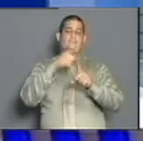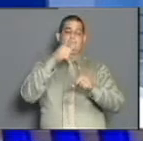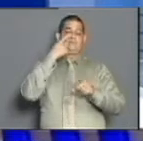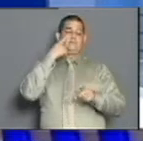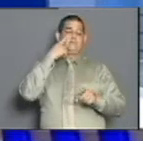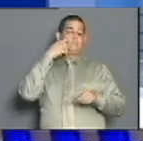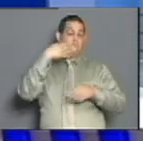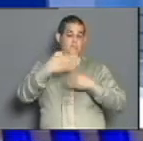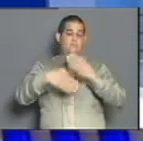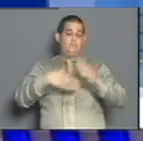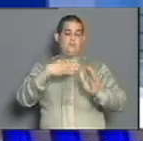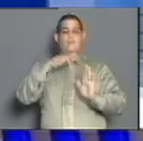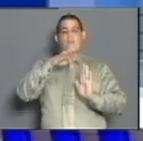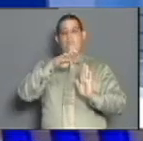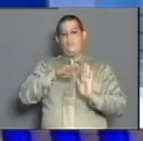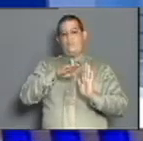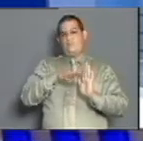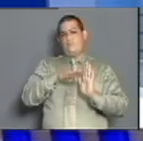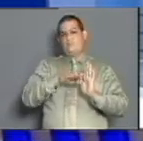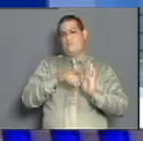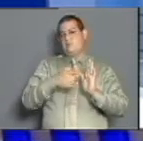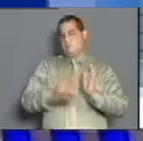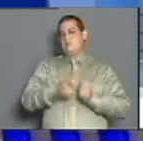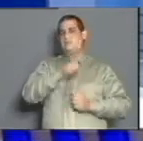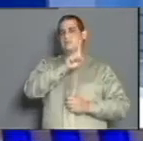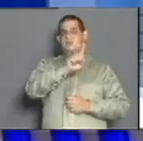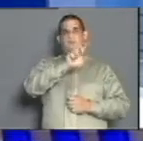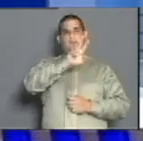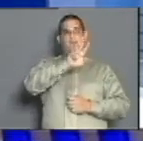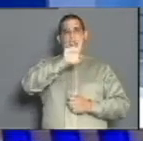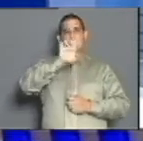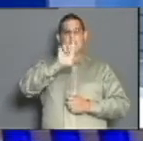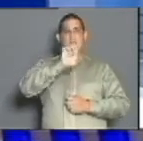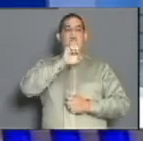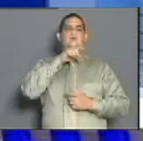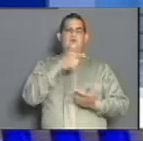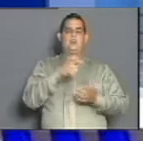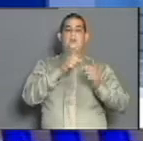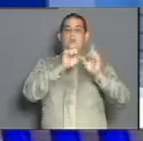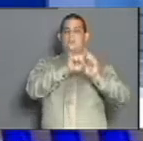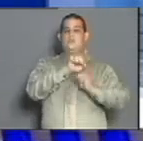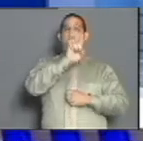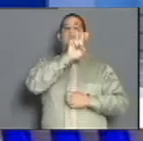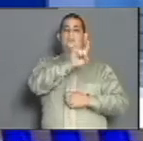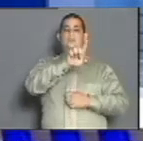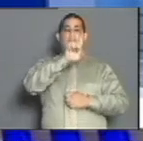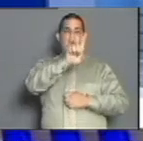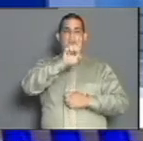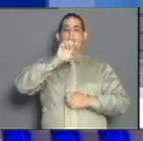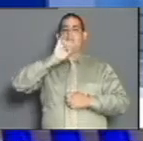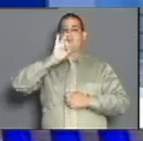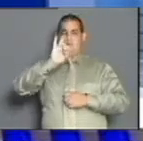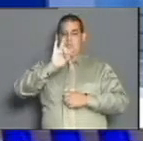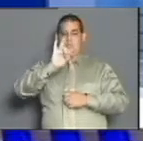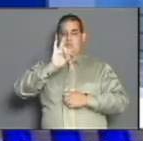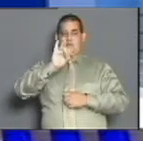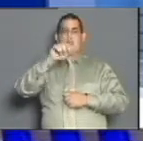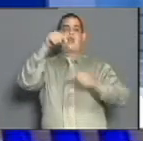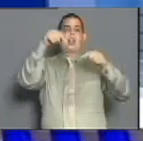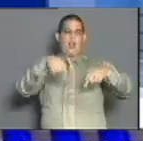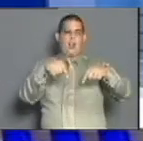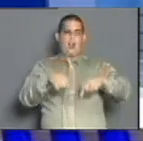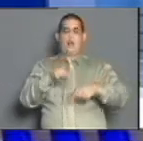las cifras en las últimas jornadas. De estos, 131, 117 son casos autóctonos y 14 importados.